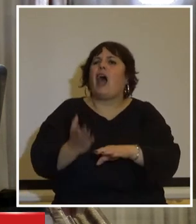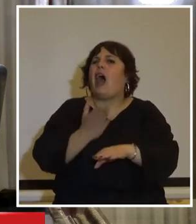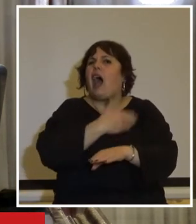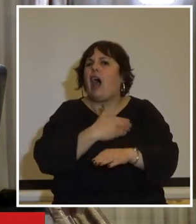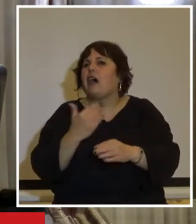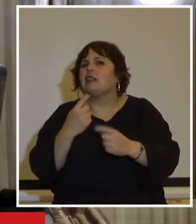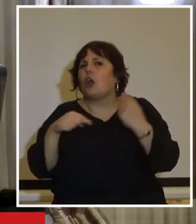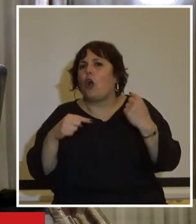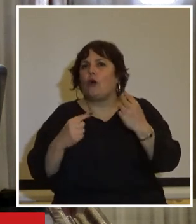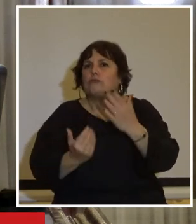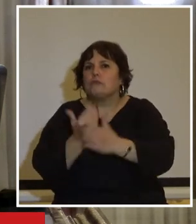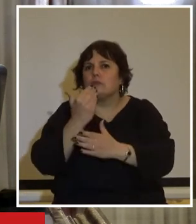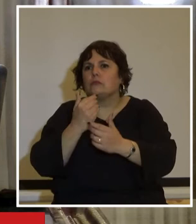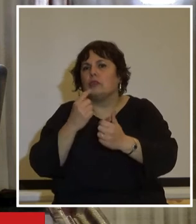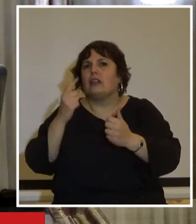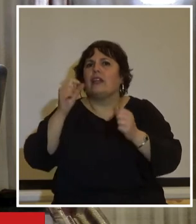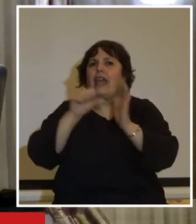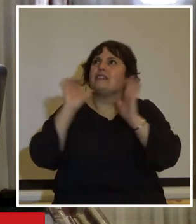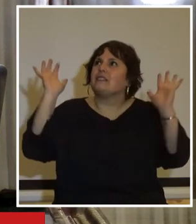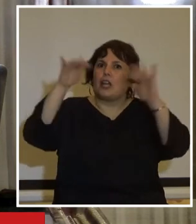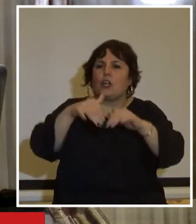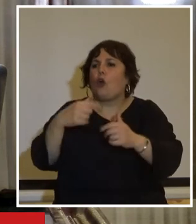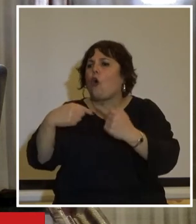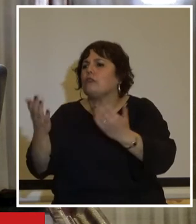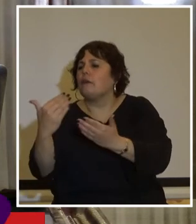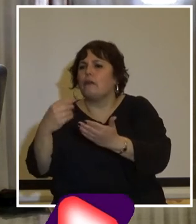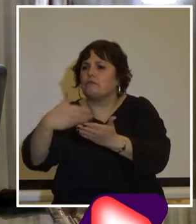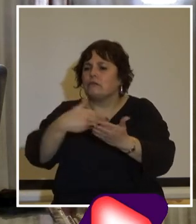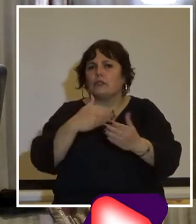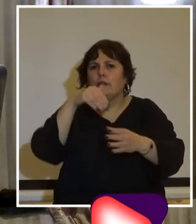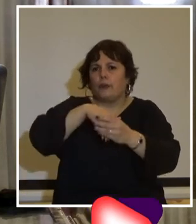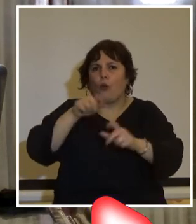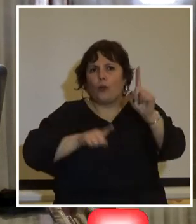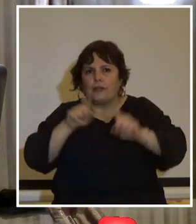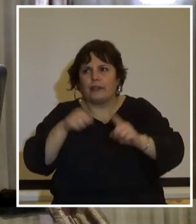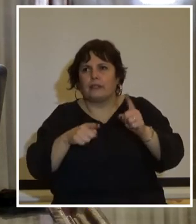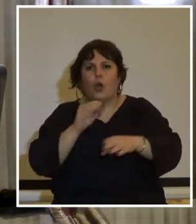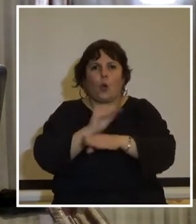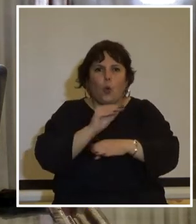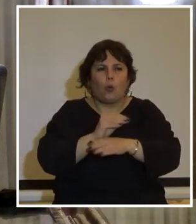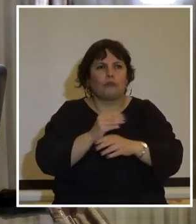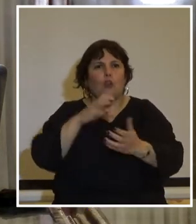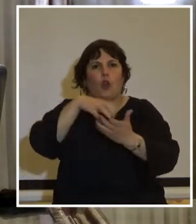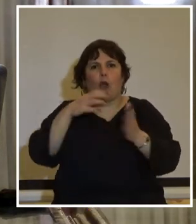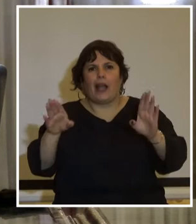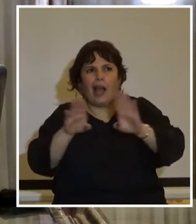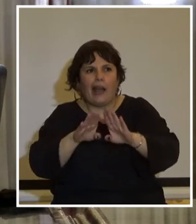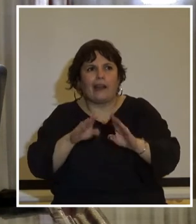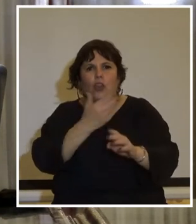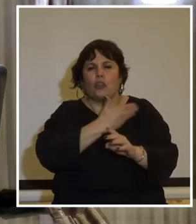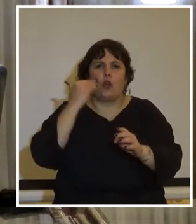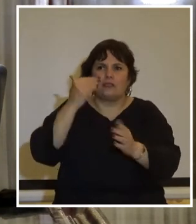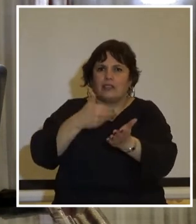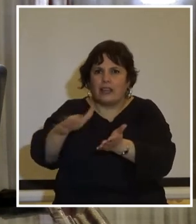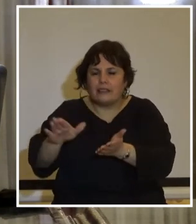todo despacho cableráfico de provenir del exterior se interviene en universidad se clausuran cursos se cierran locales se destituyen docentes